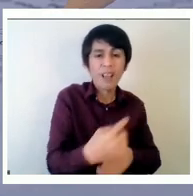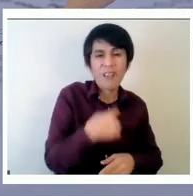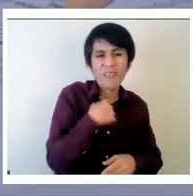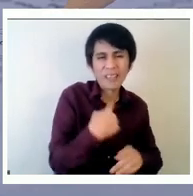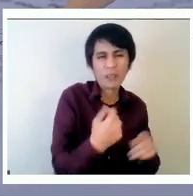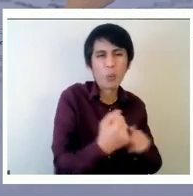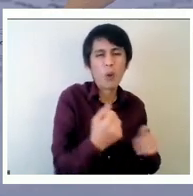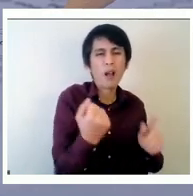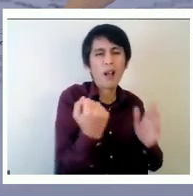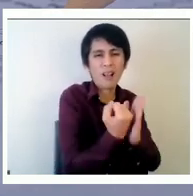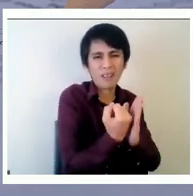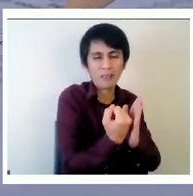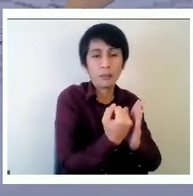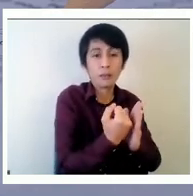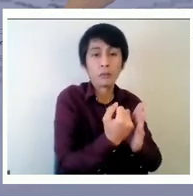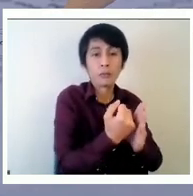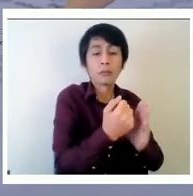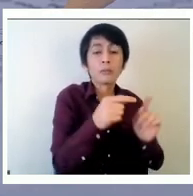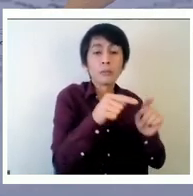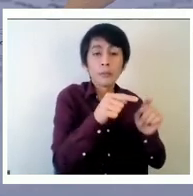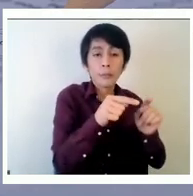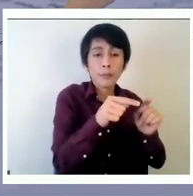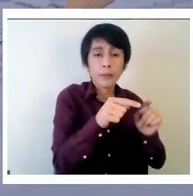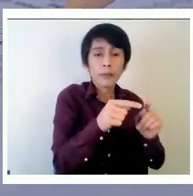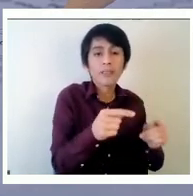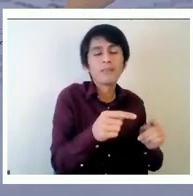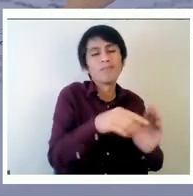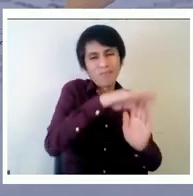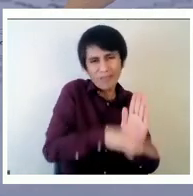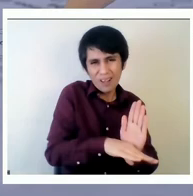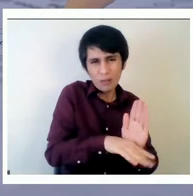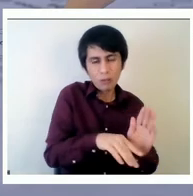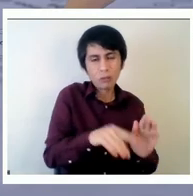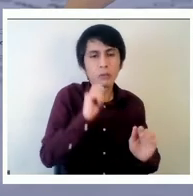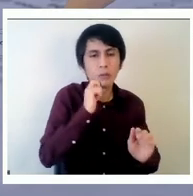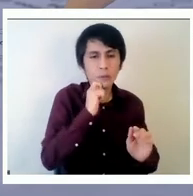high stakes que tiene nuestro sistema que es el cierre por resultados